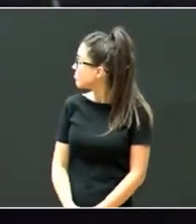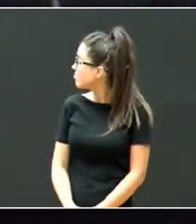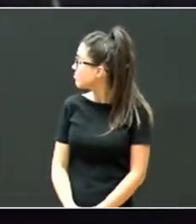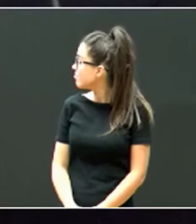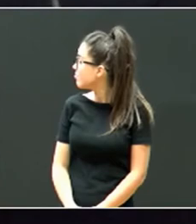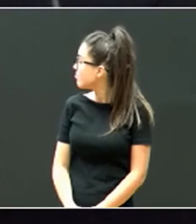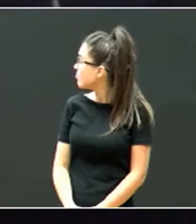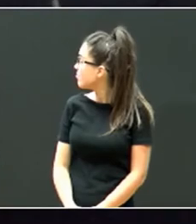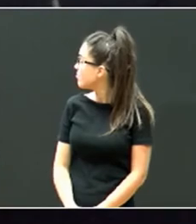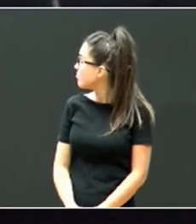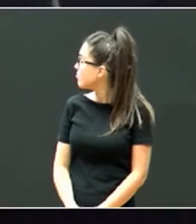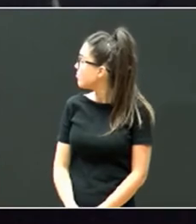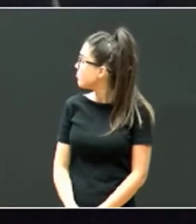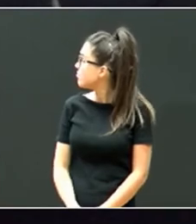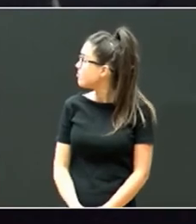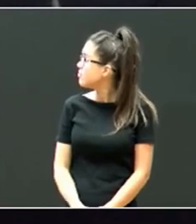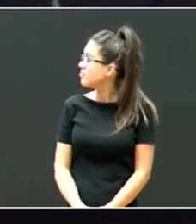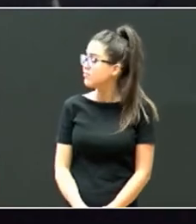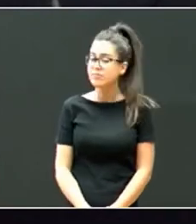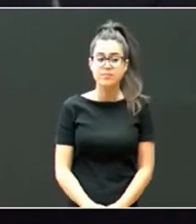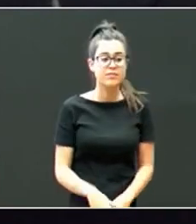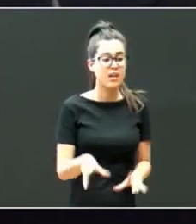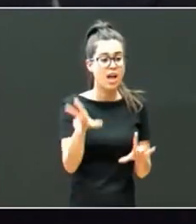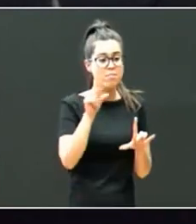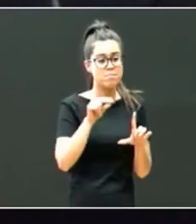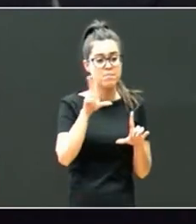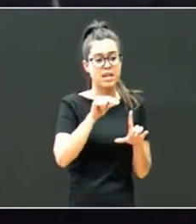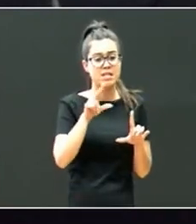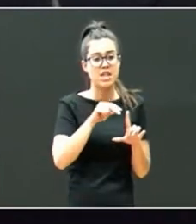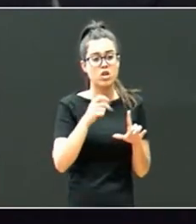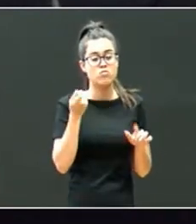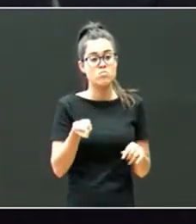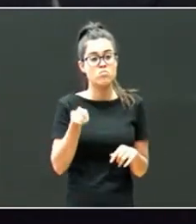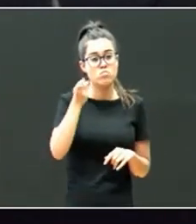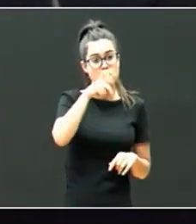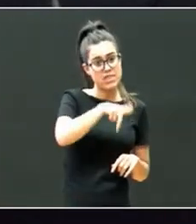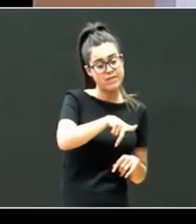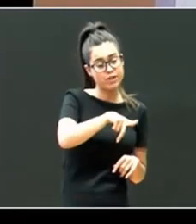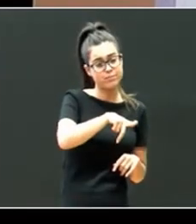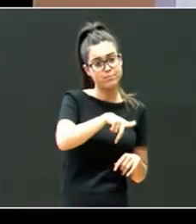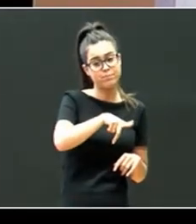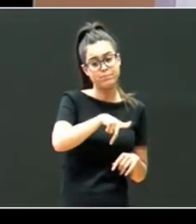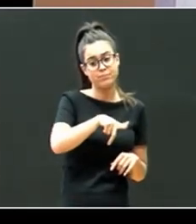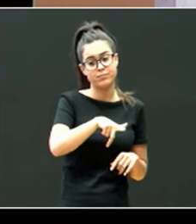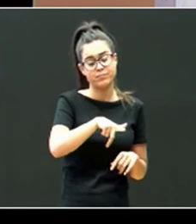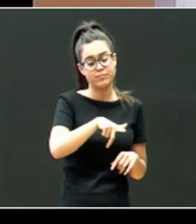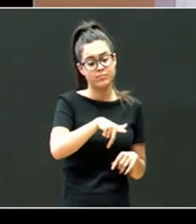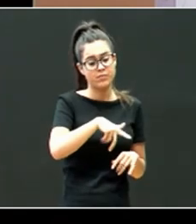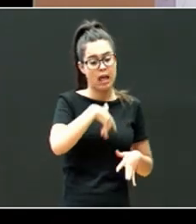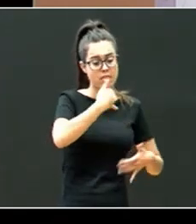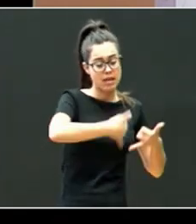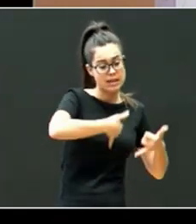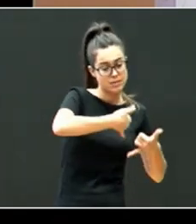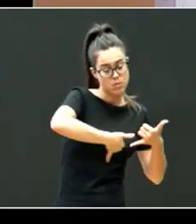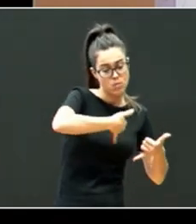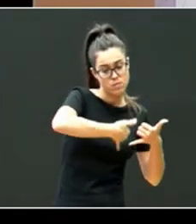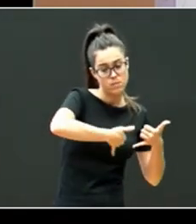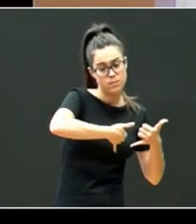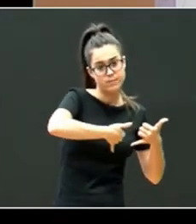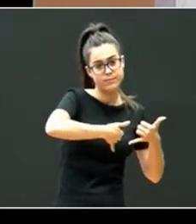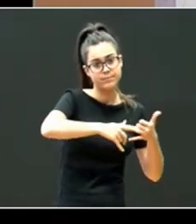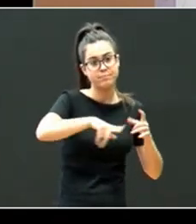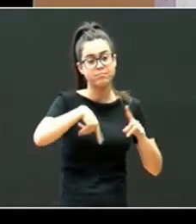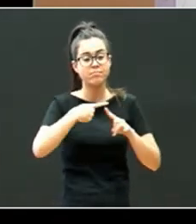pues el vídeo el vídeo es una metáfora entre el ciclismo y la